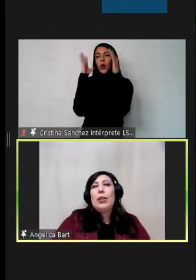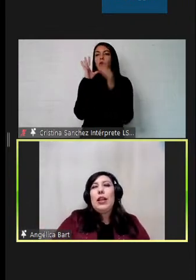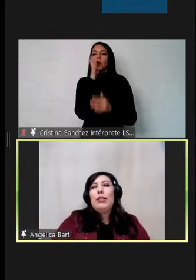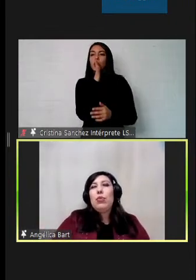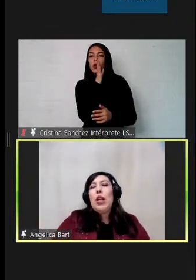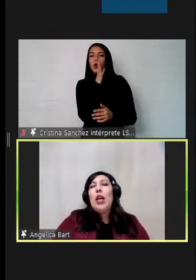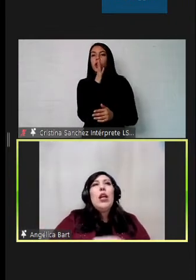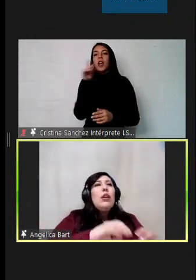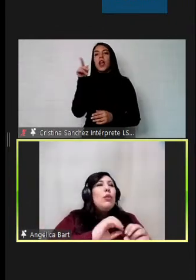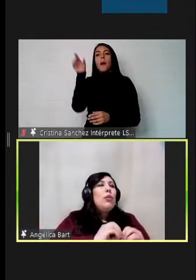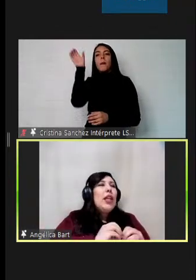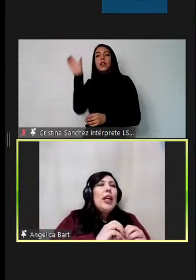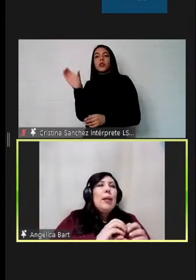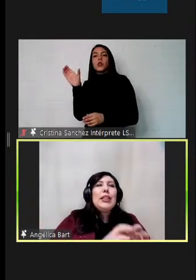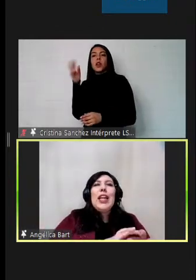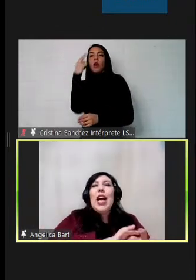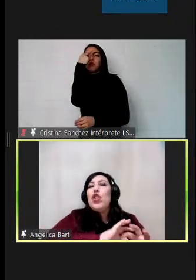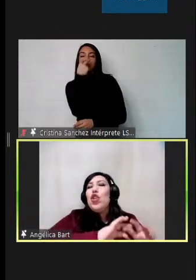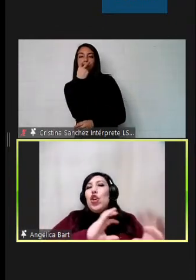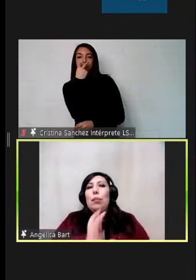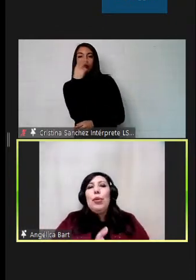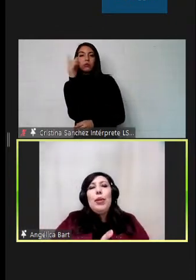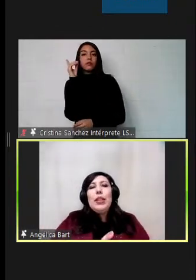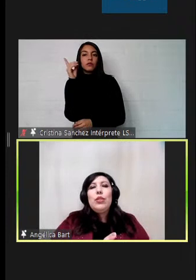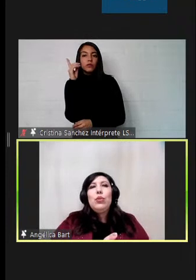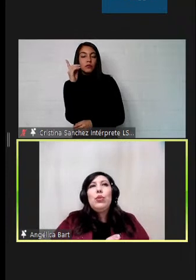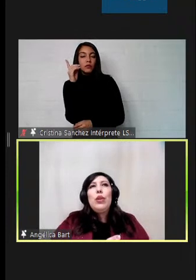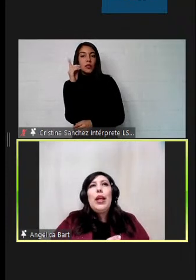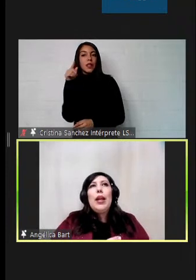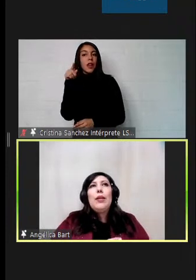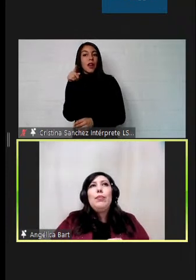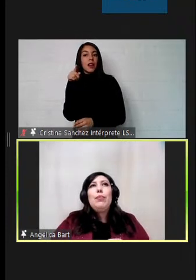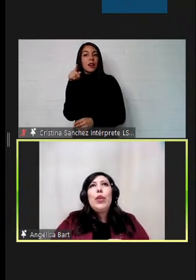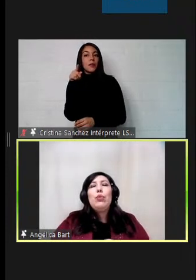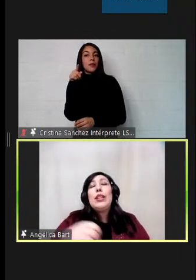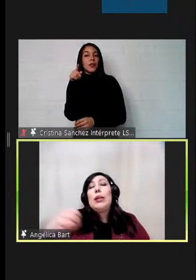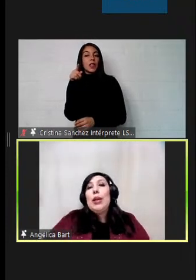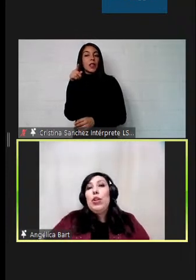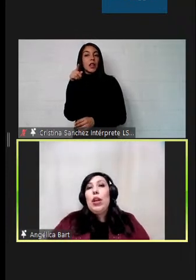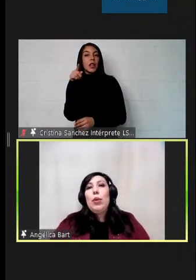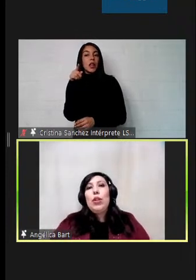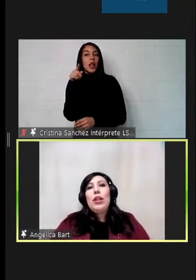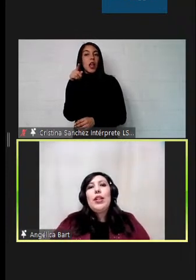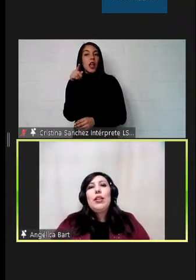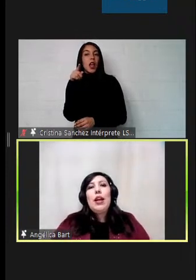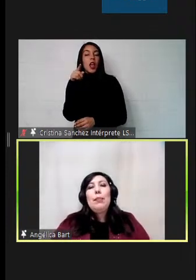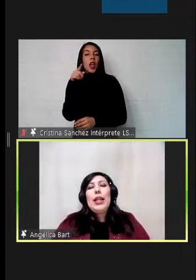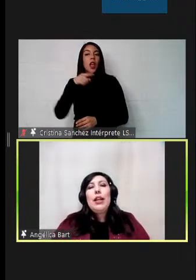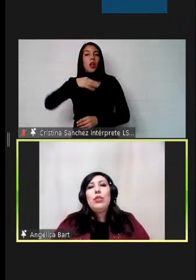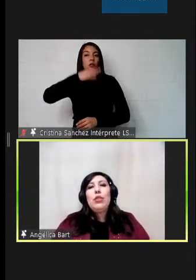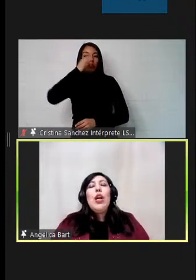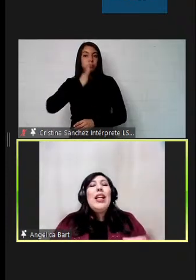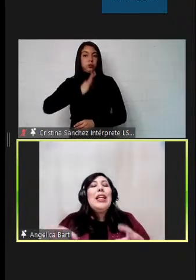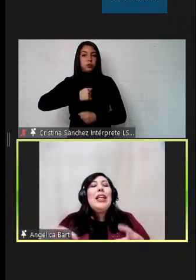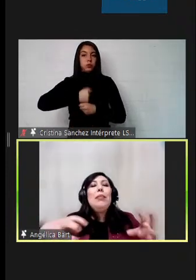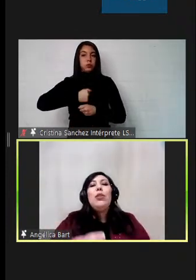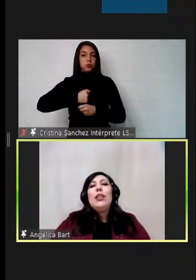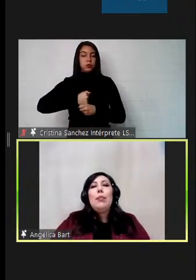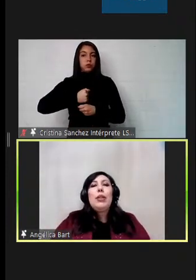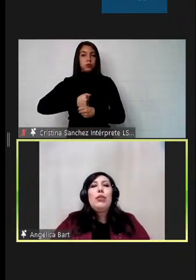persona con discapacidad visual cuya discapacidad no compromete su desempeño en el puesto al que está aspirando